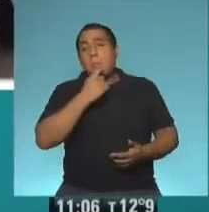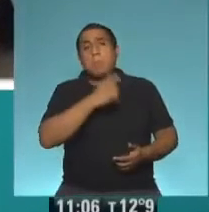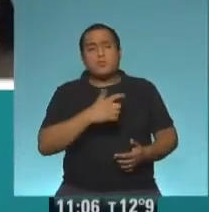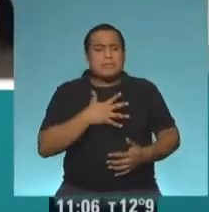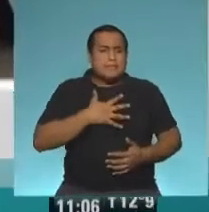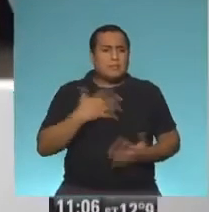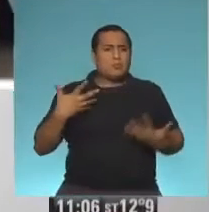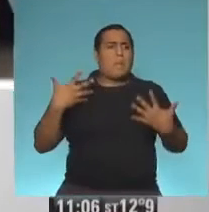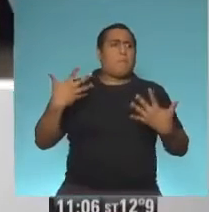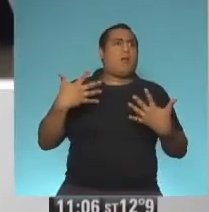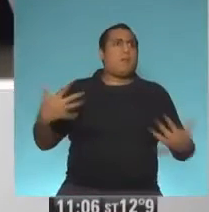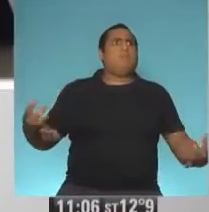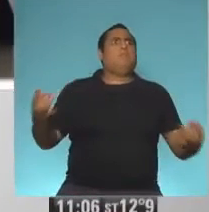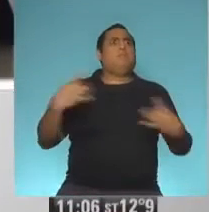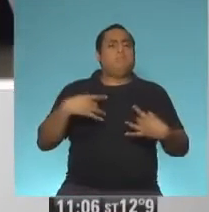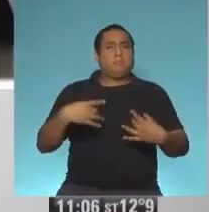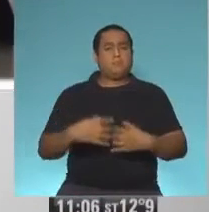expuestas a poder...